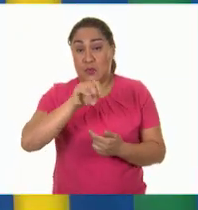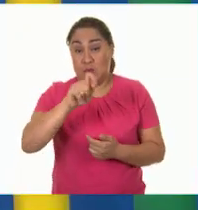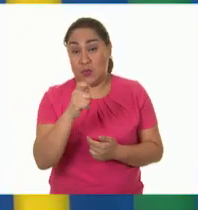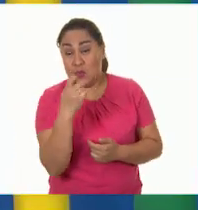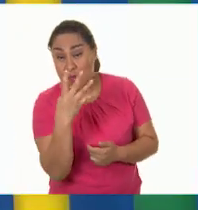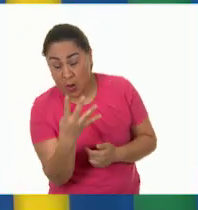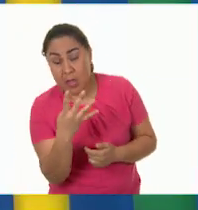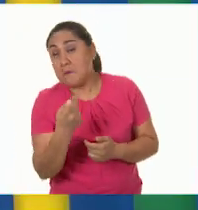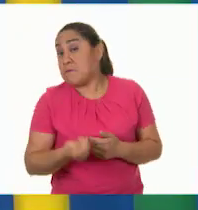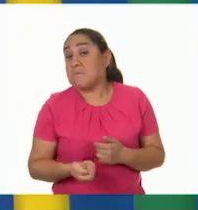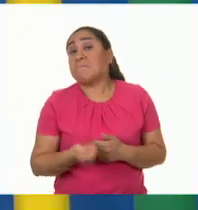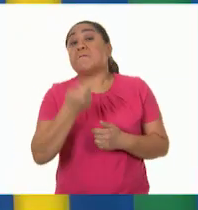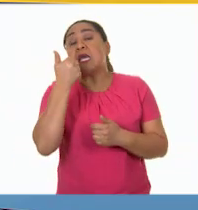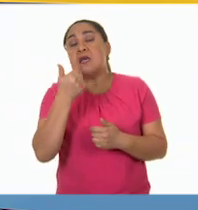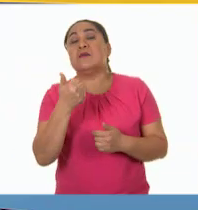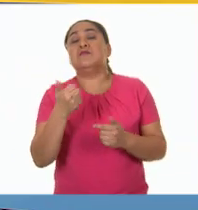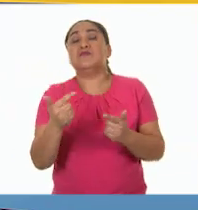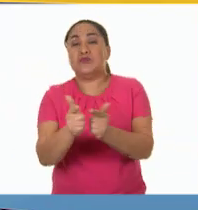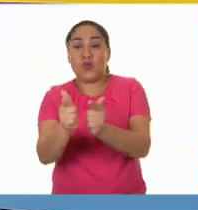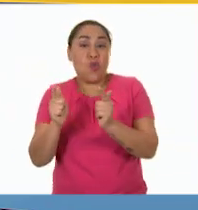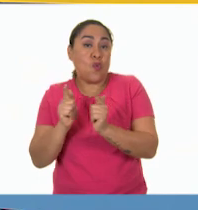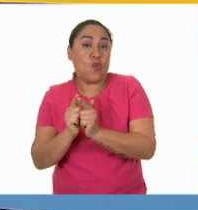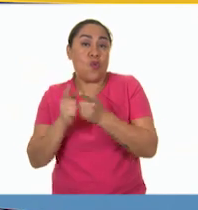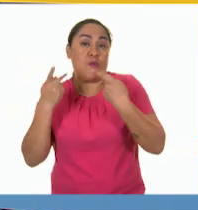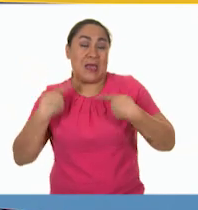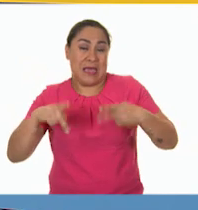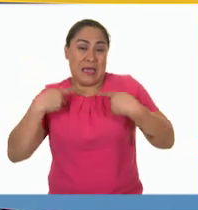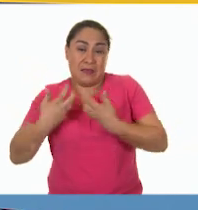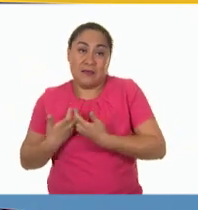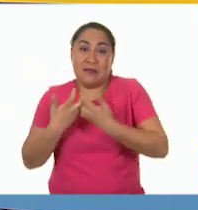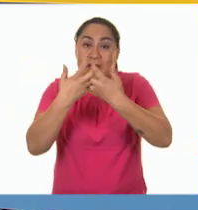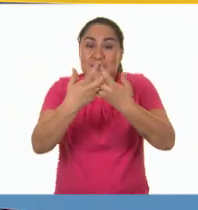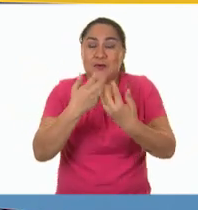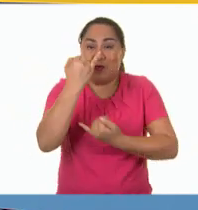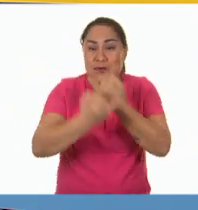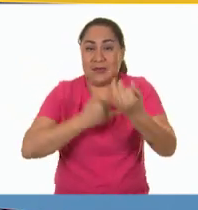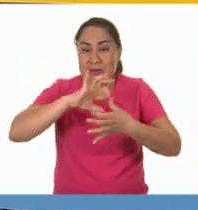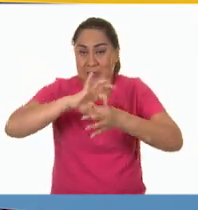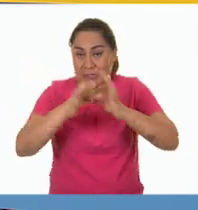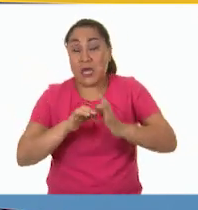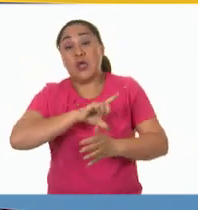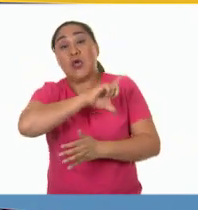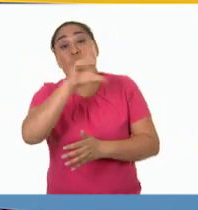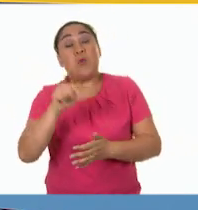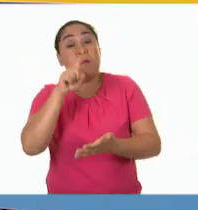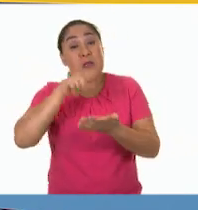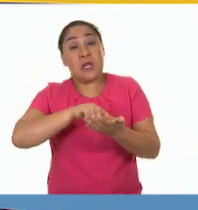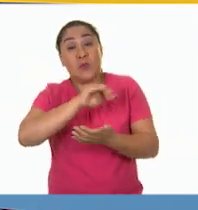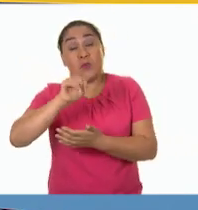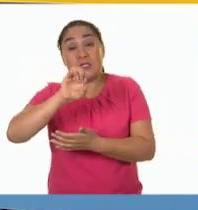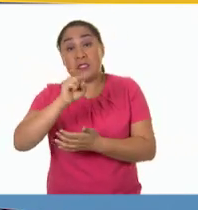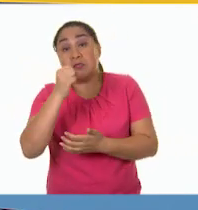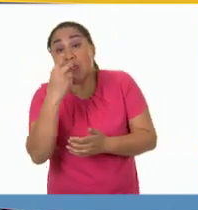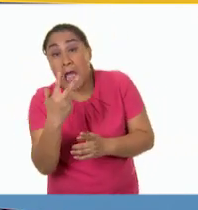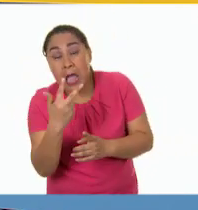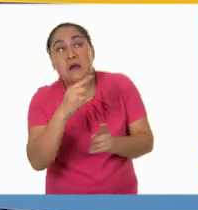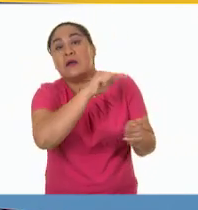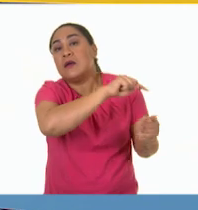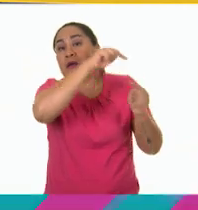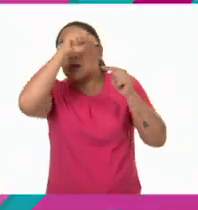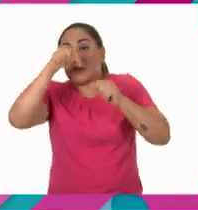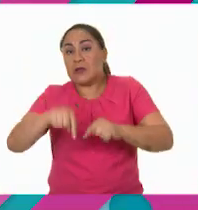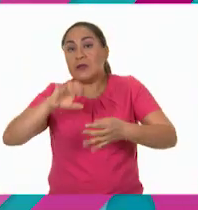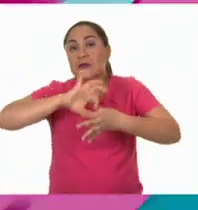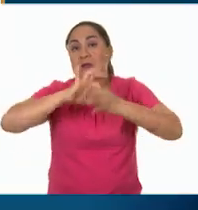se envió por primera vez una delegación a los Juegos Olímpicos. Y luego, en 1968, México se volvió la sede de unos